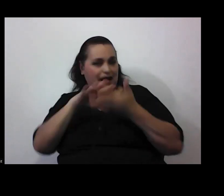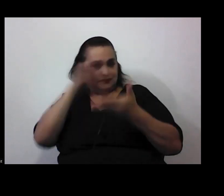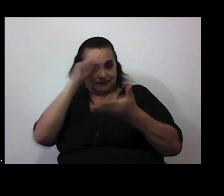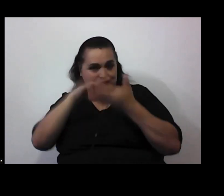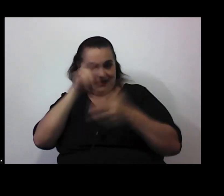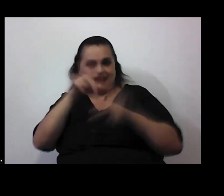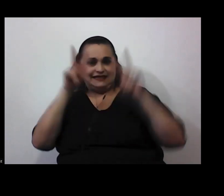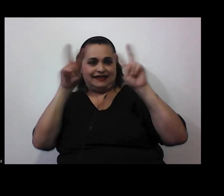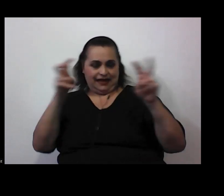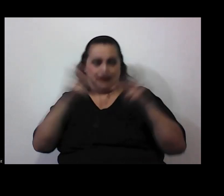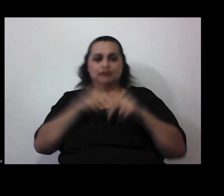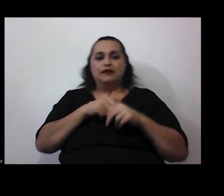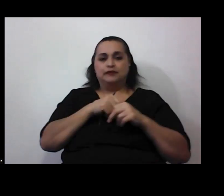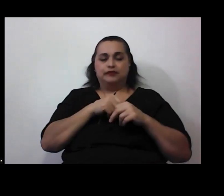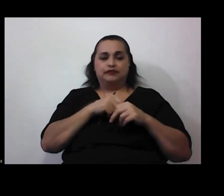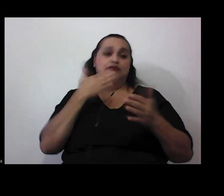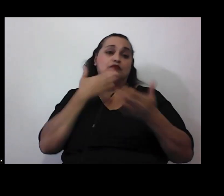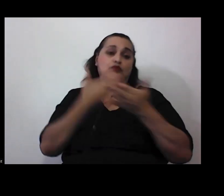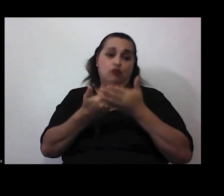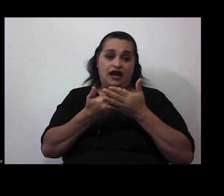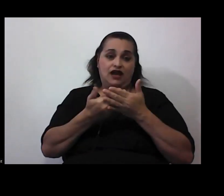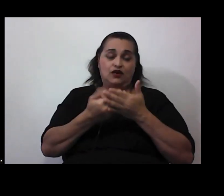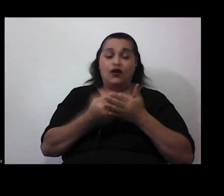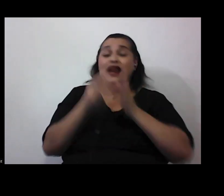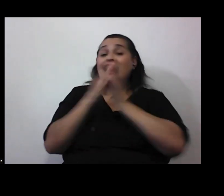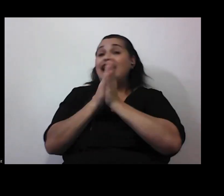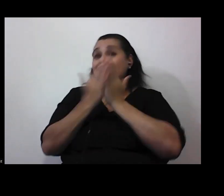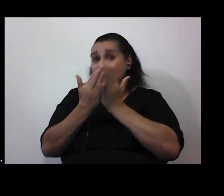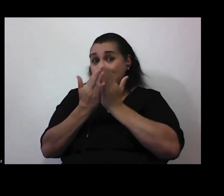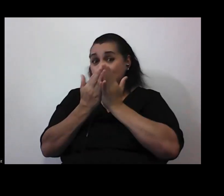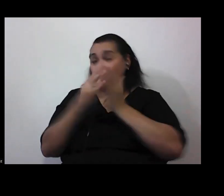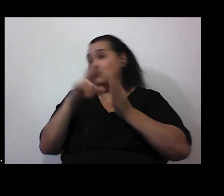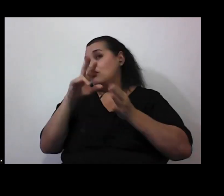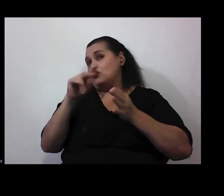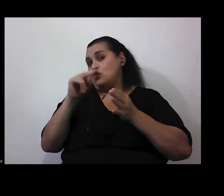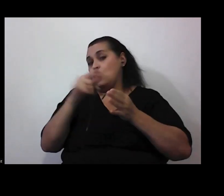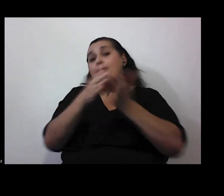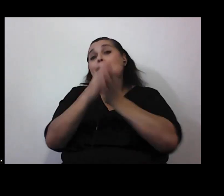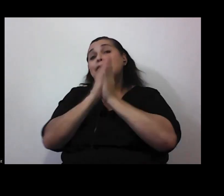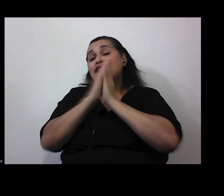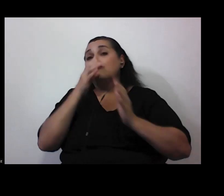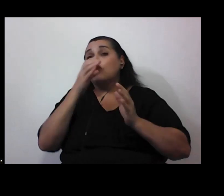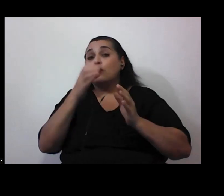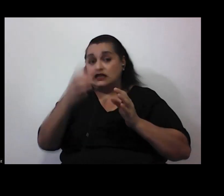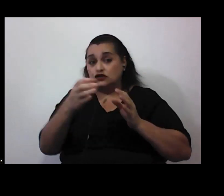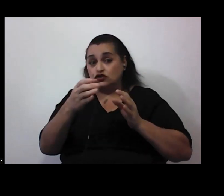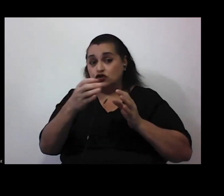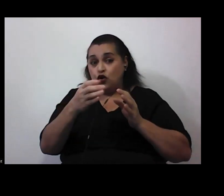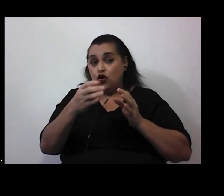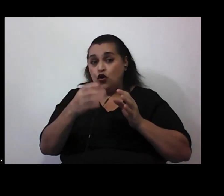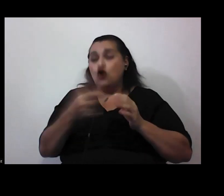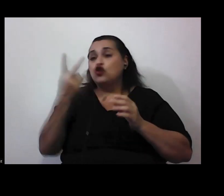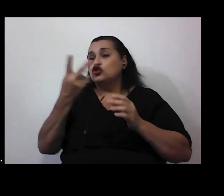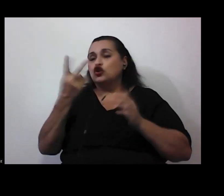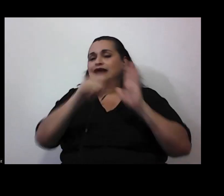bueno más que libro creo que si me pidieran recomendación les recomendaría un par de artículos